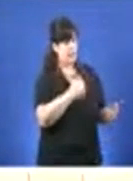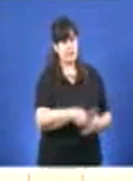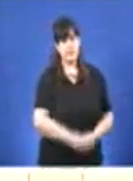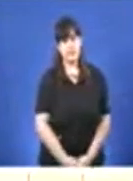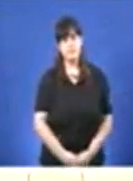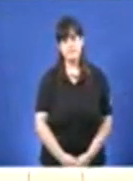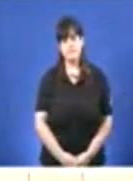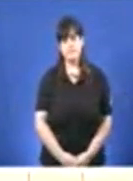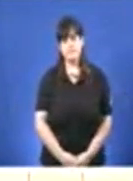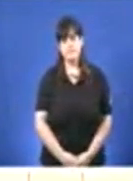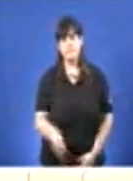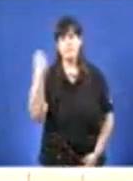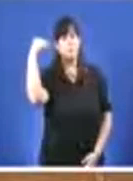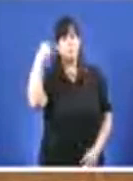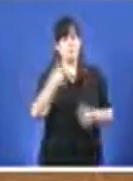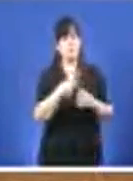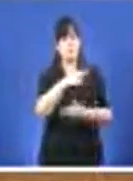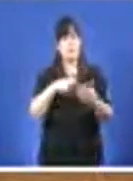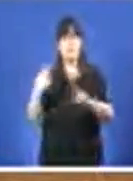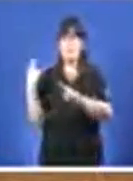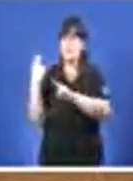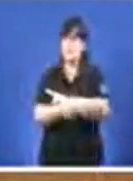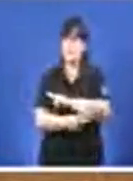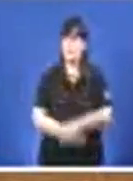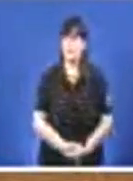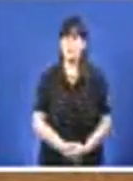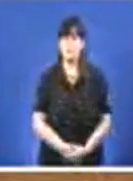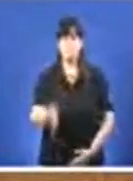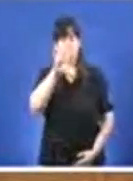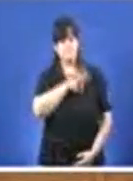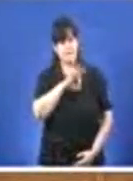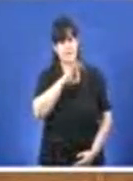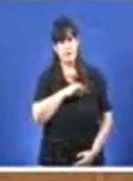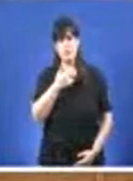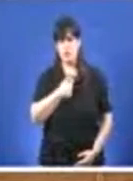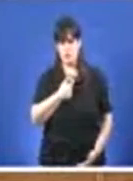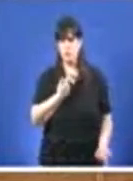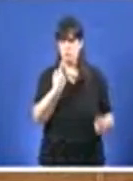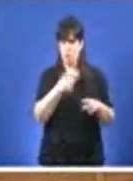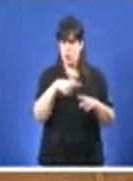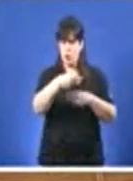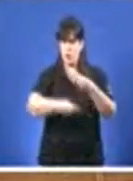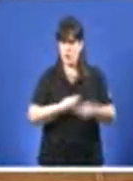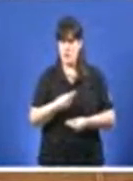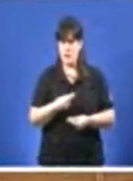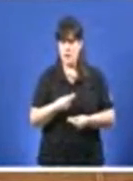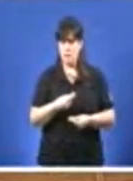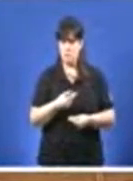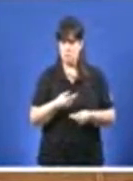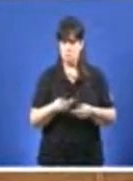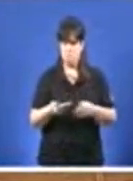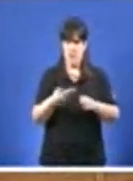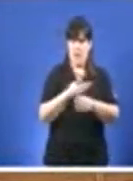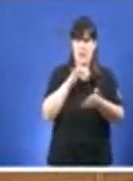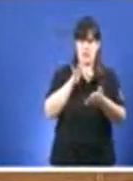Resposta, señor Presidente da Xunta. Señoría, non só estou disposto a actuar, sino que actúei. E o seguiréi facendo